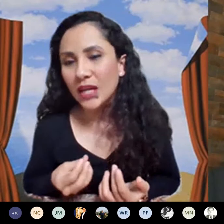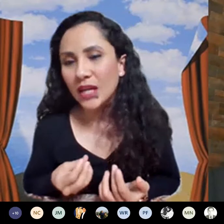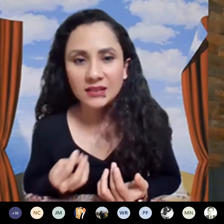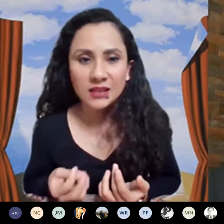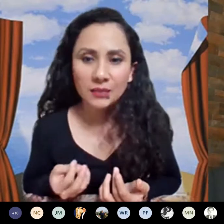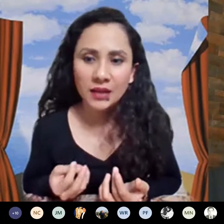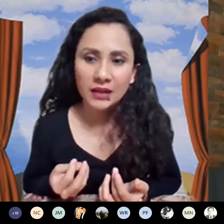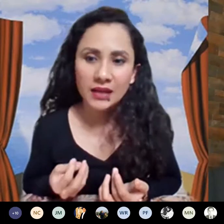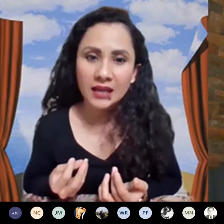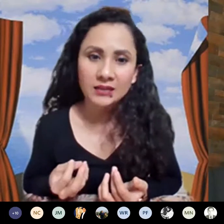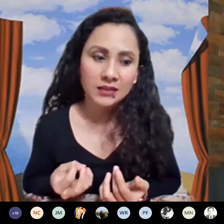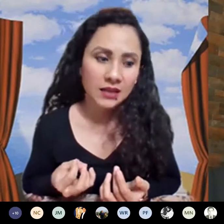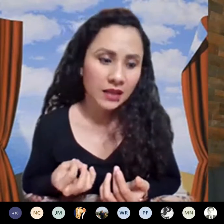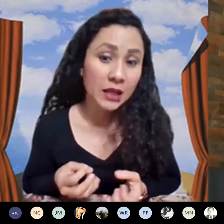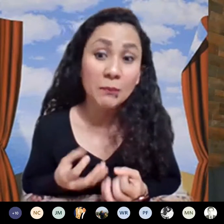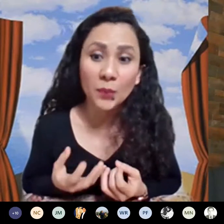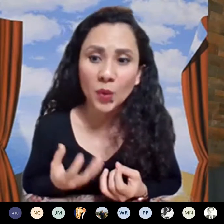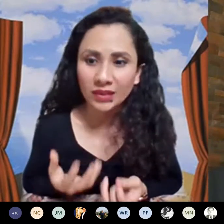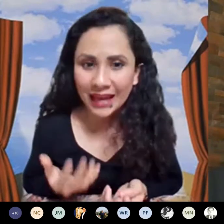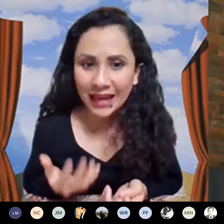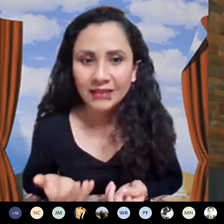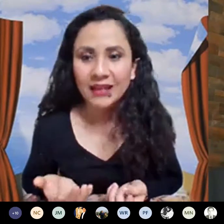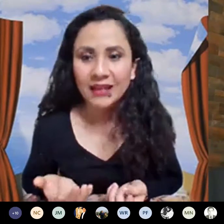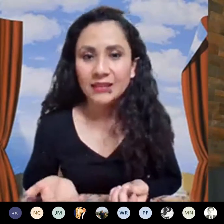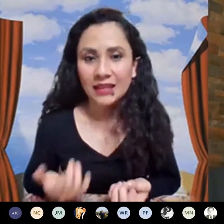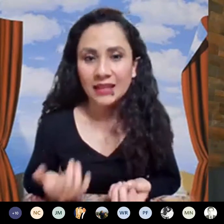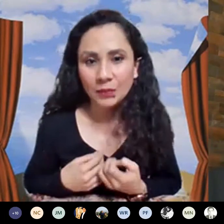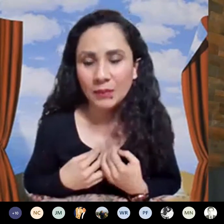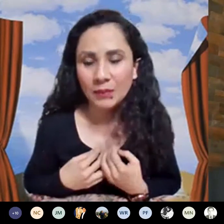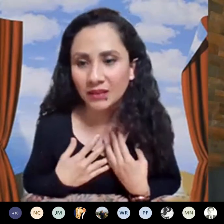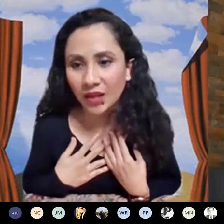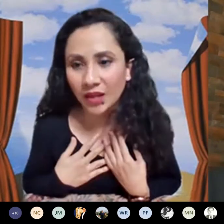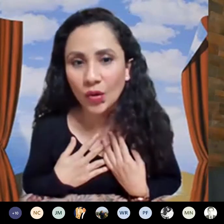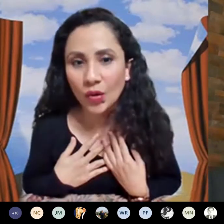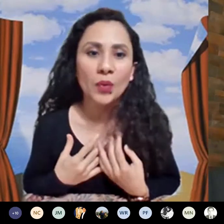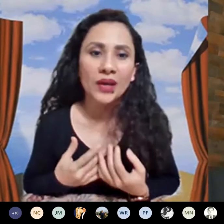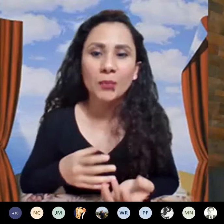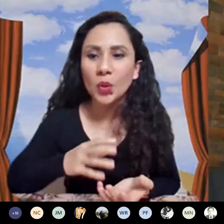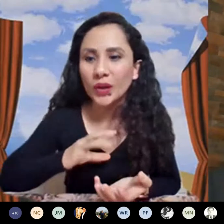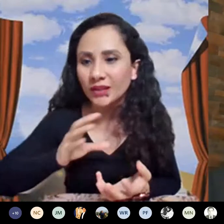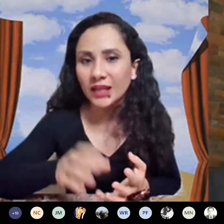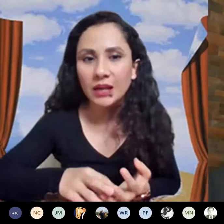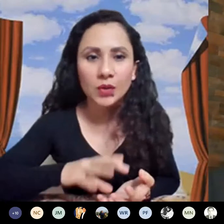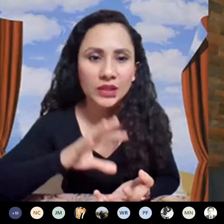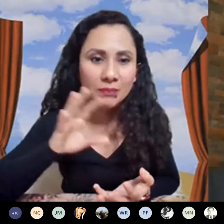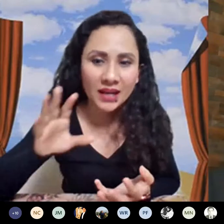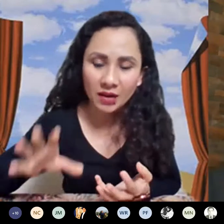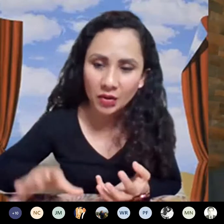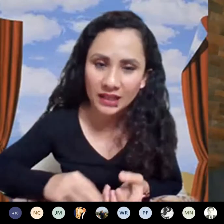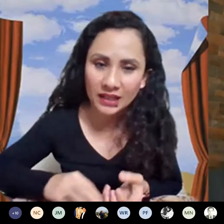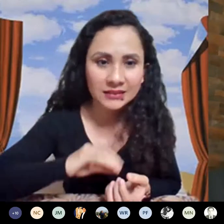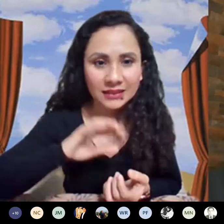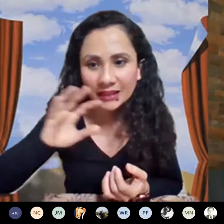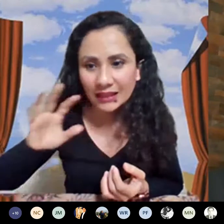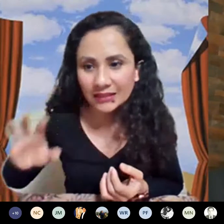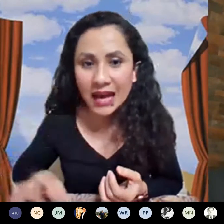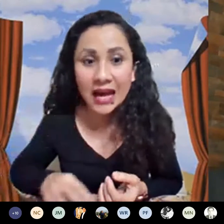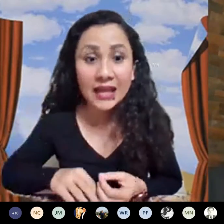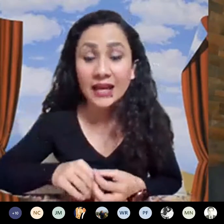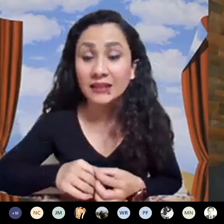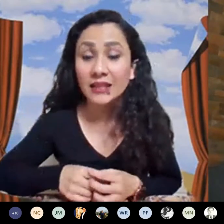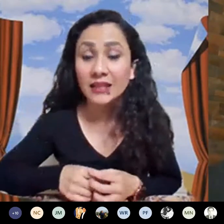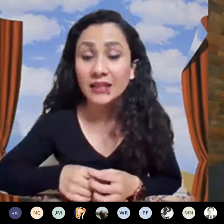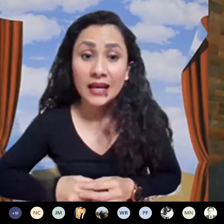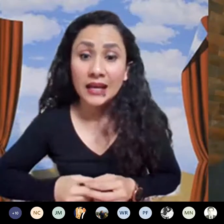la mayoría de las librerías importantes las implementé yo por ejemplo lo que tiene que ver con el manejo de listas